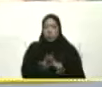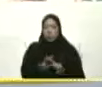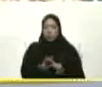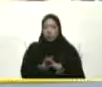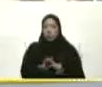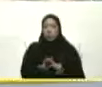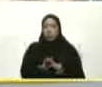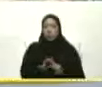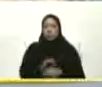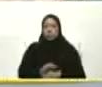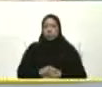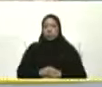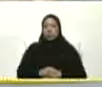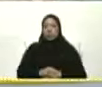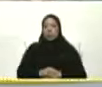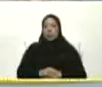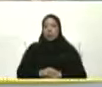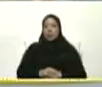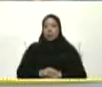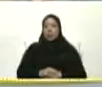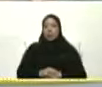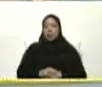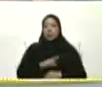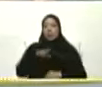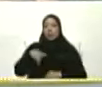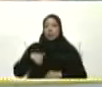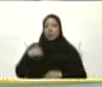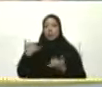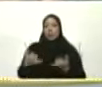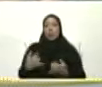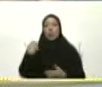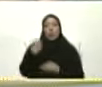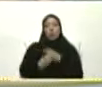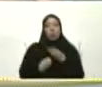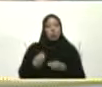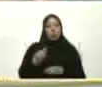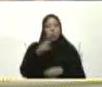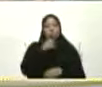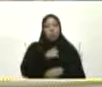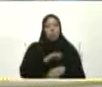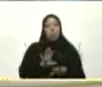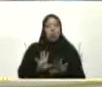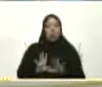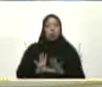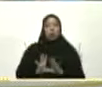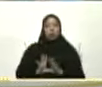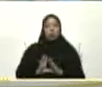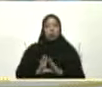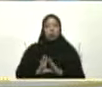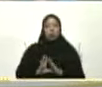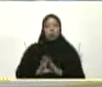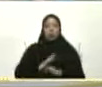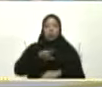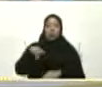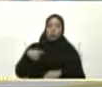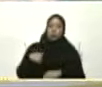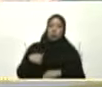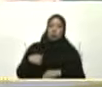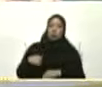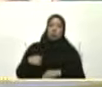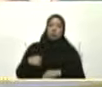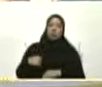Es que Es complementaria Hay un creador Lo hay Y nosotros Somos